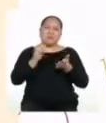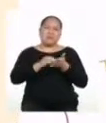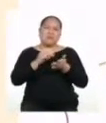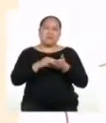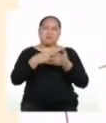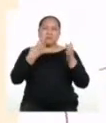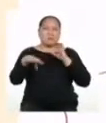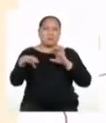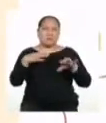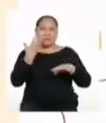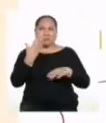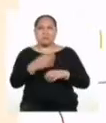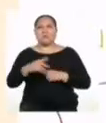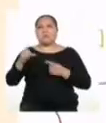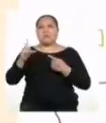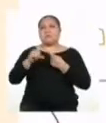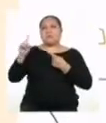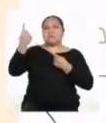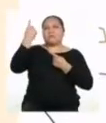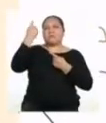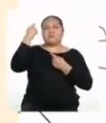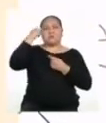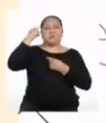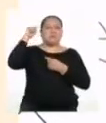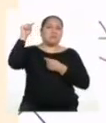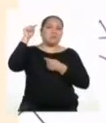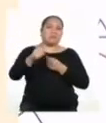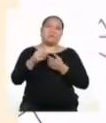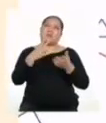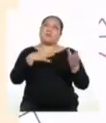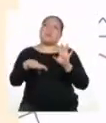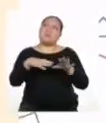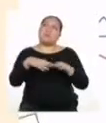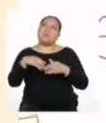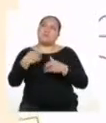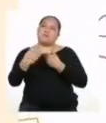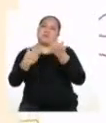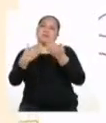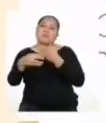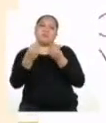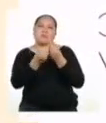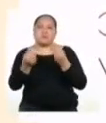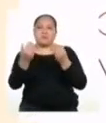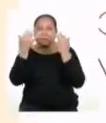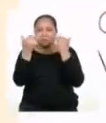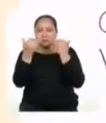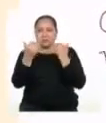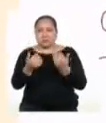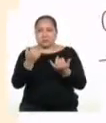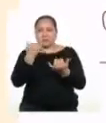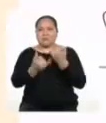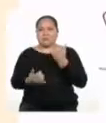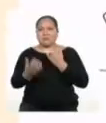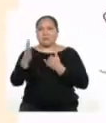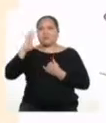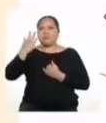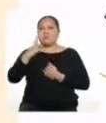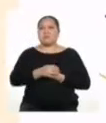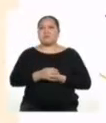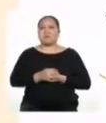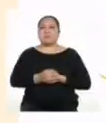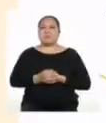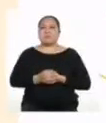debemos realizarlas. La primera. Considero que debería ser más frecuente, y así sucesivamente hasta llegar a la quinta.